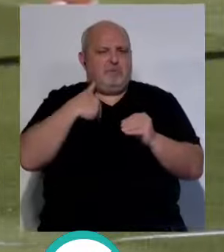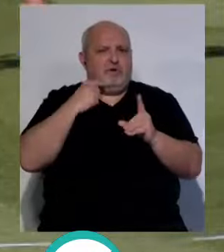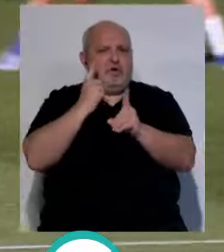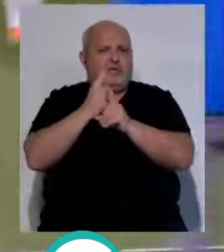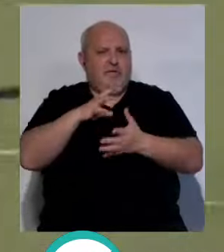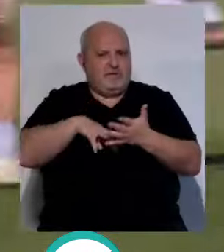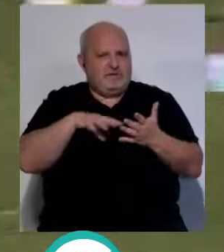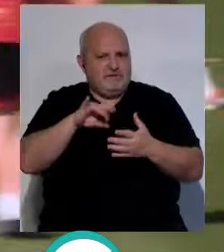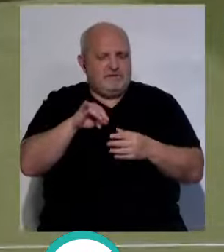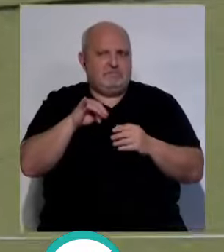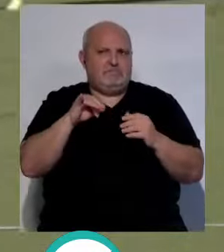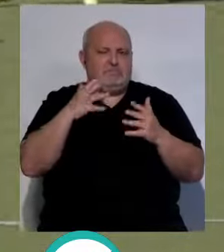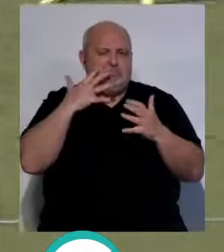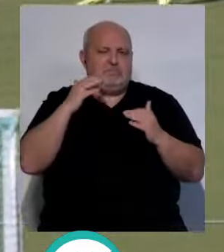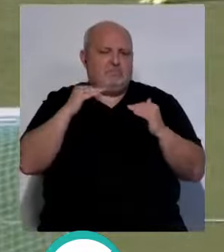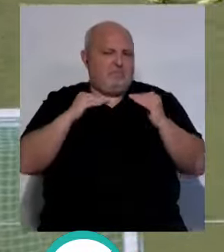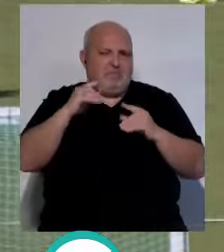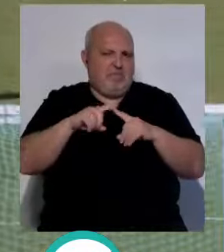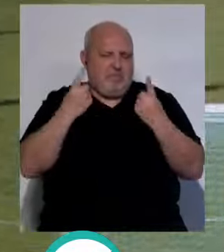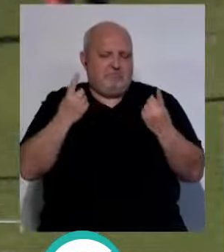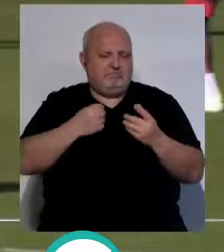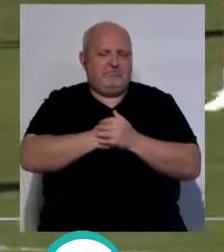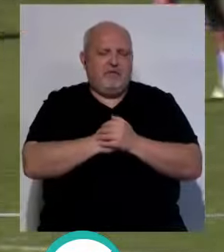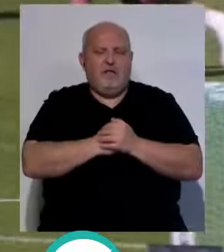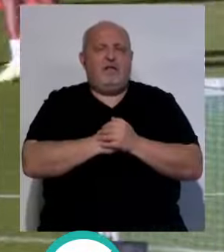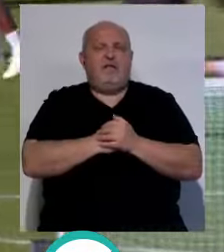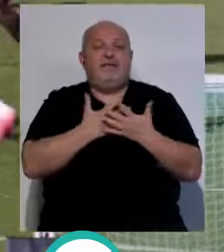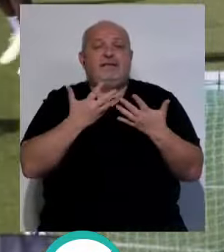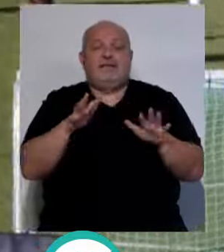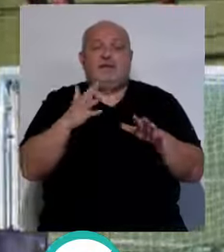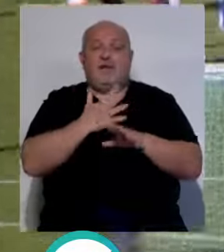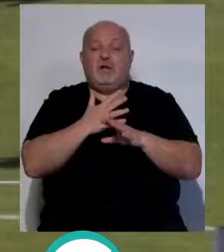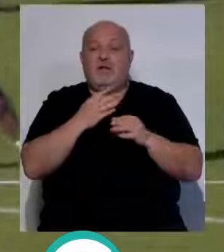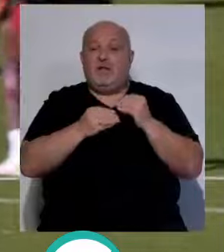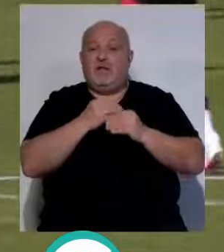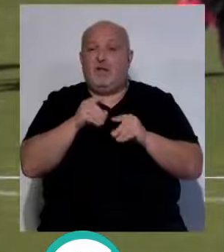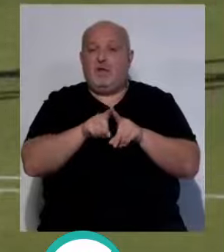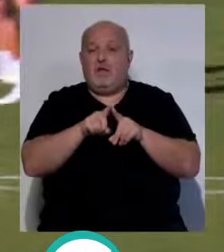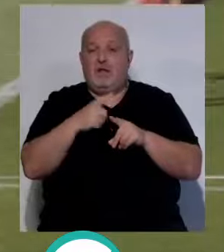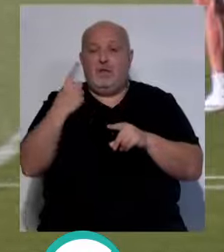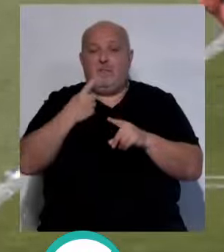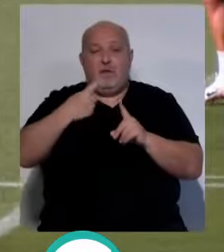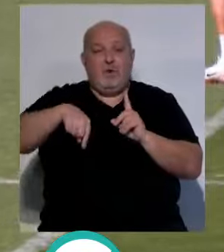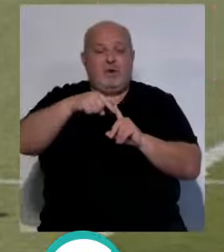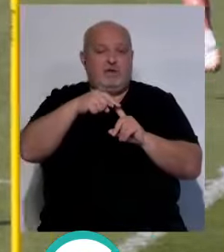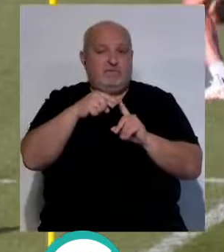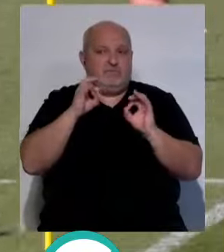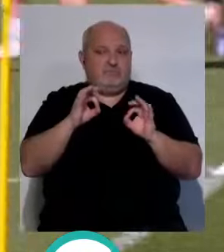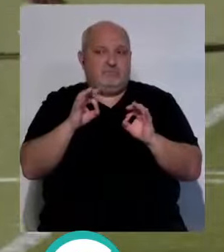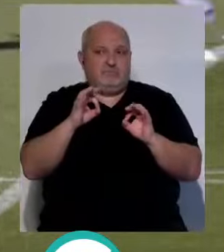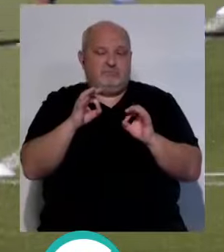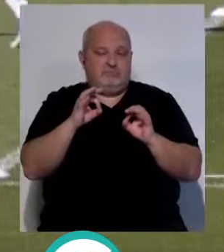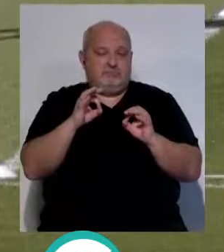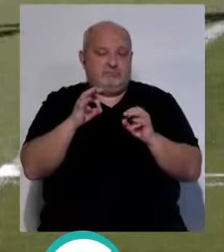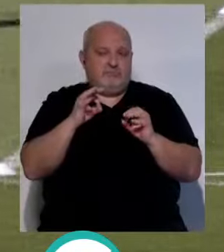Barcelona. Venido a menos, venido a más, pero es igual, pero es un Barcelona. Si hubiéramos jugado este partido así, en primera vuelta, hubiéramos salido...